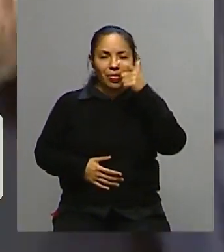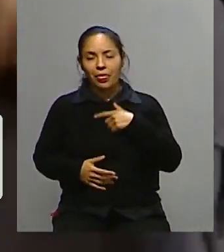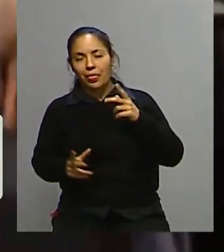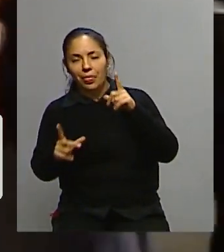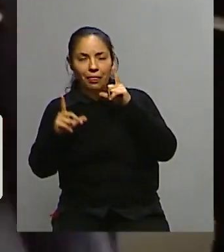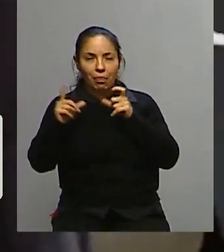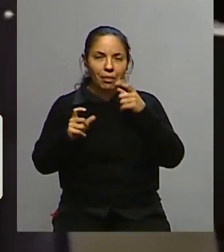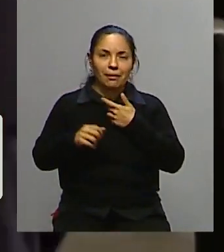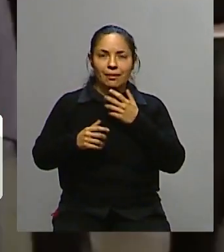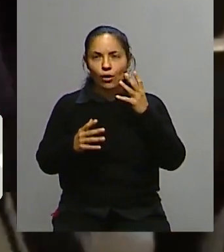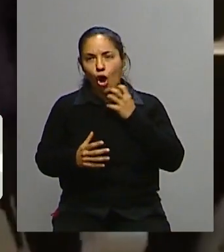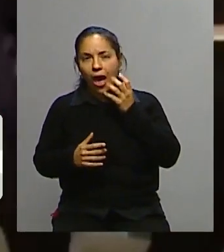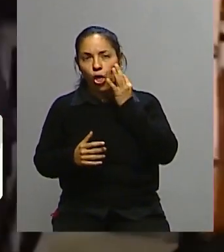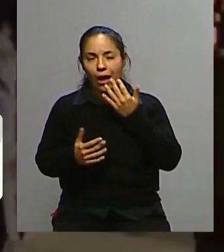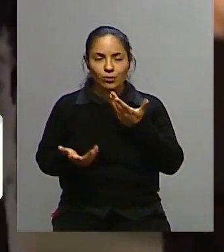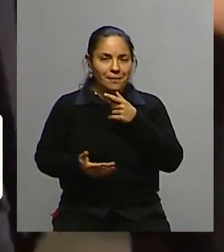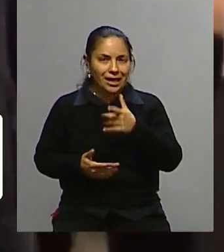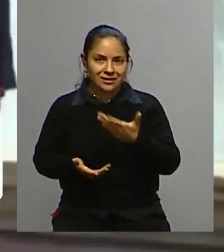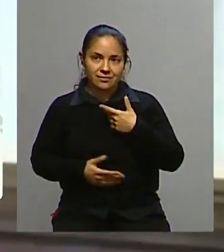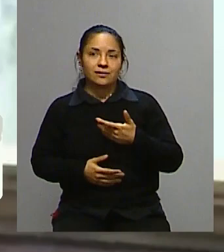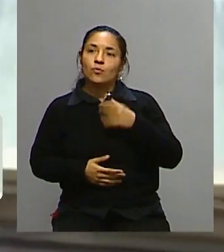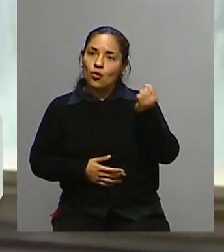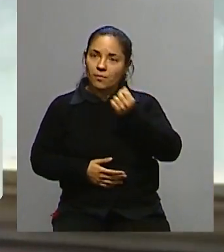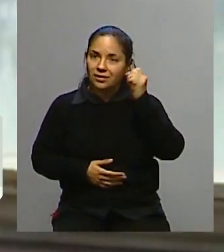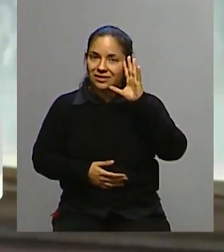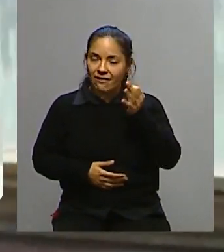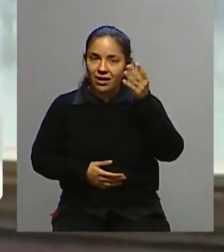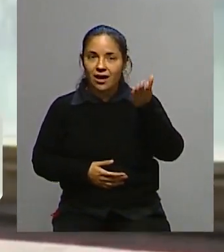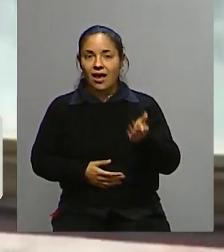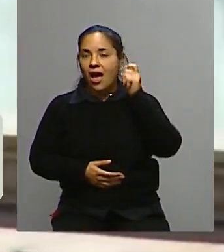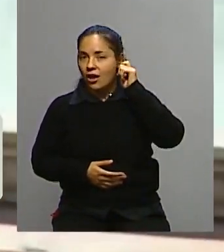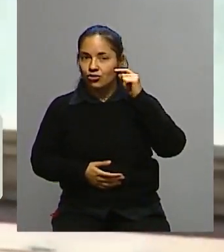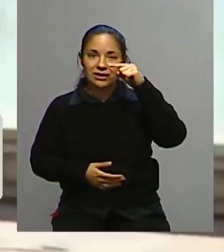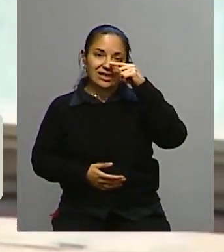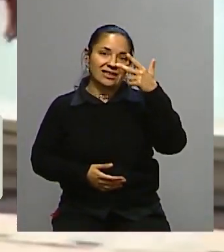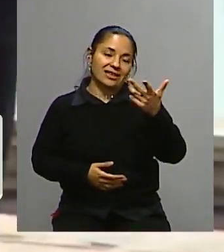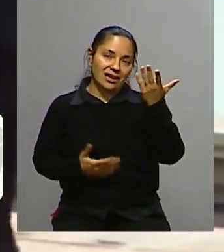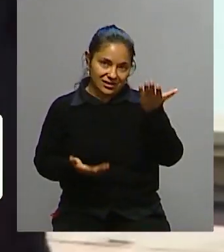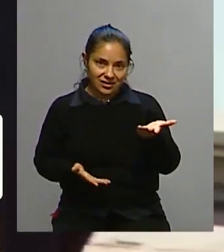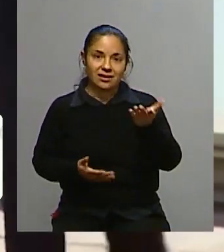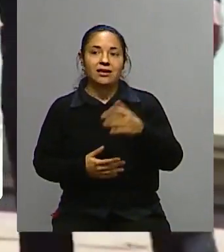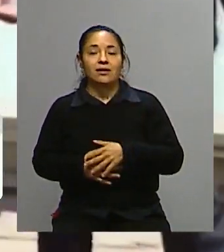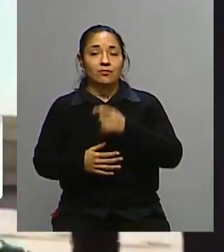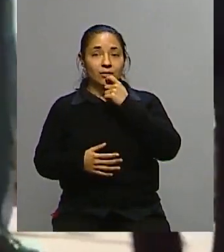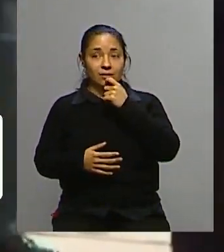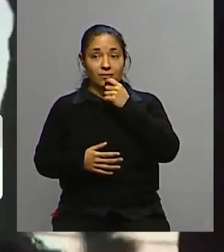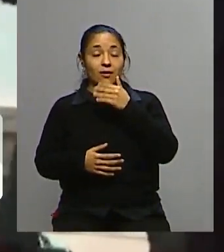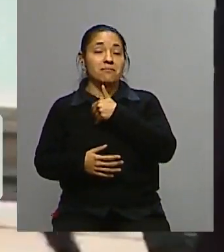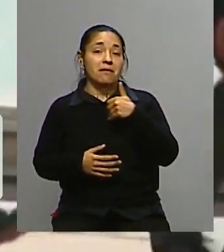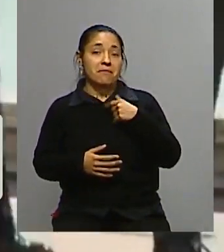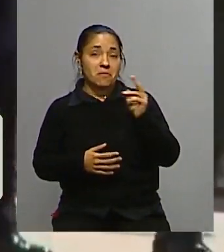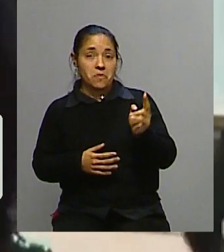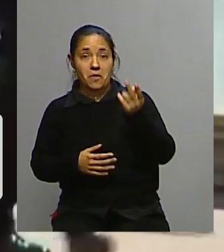Yo creo que ahí hay que tener en cuenta que es una persona de 73 años, que incluso una persona de 73 años cuando pierde a su madre seguramente